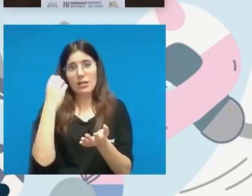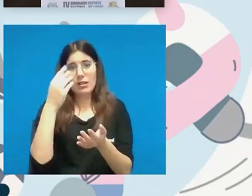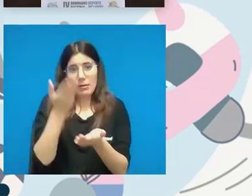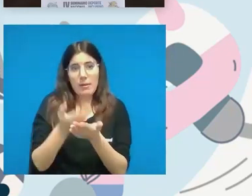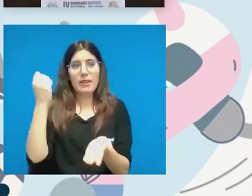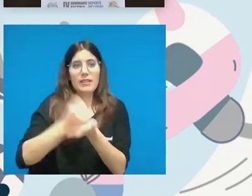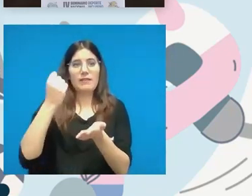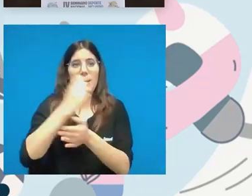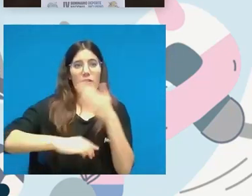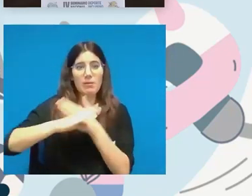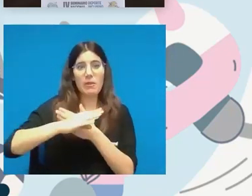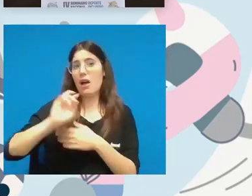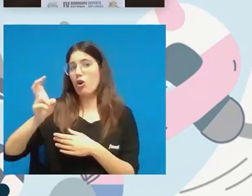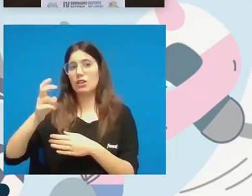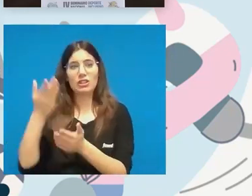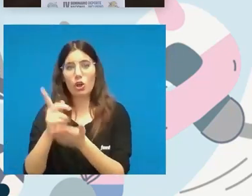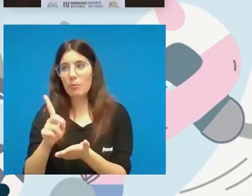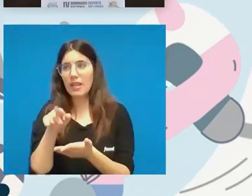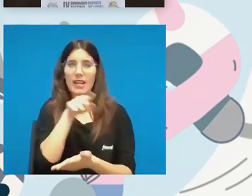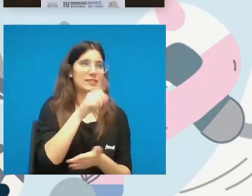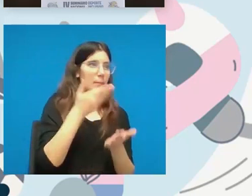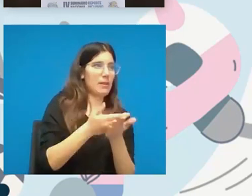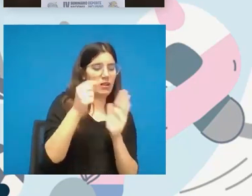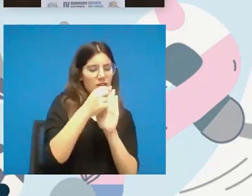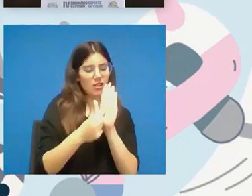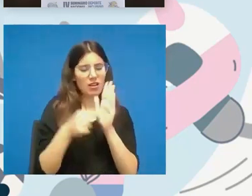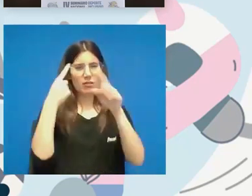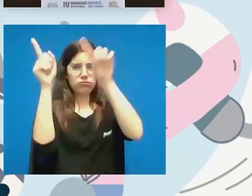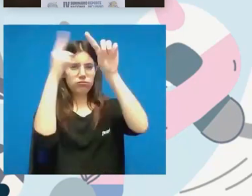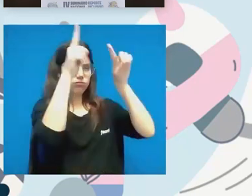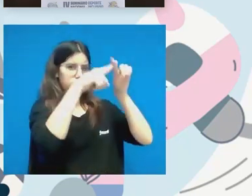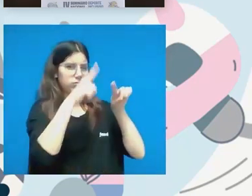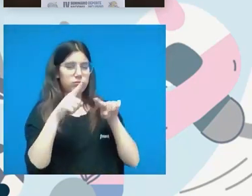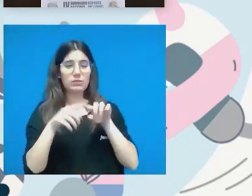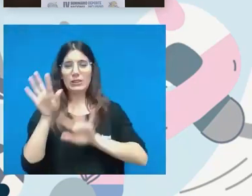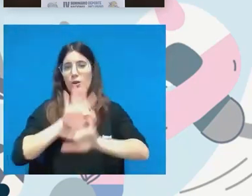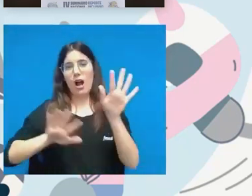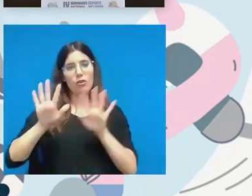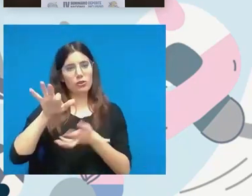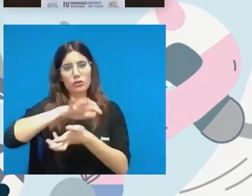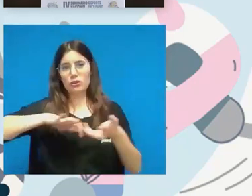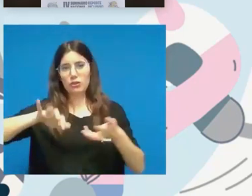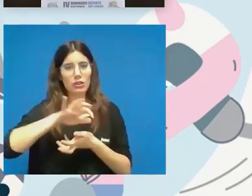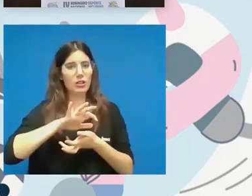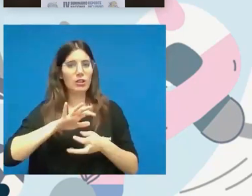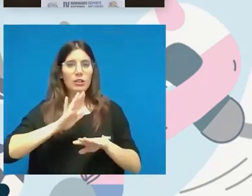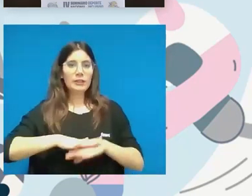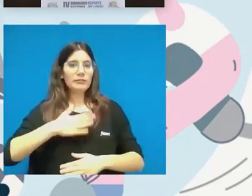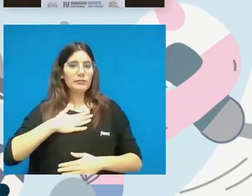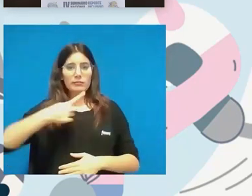que no otras que piden esto otras que piden lo otro la verdad es que es un para nosotros un auténtico